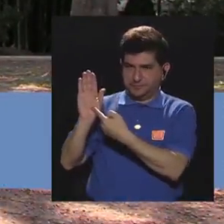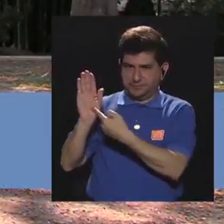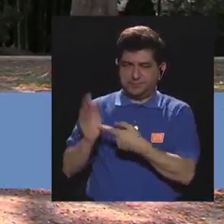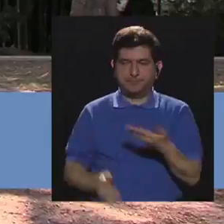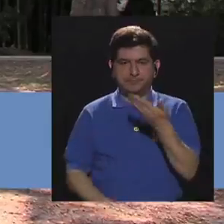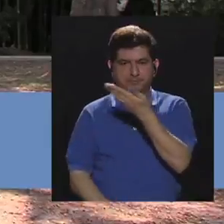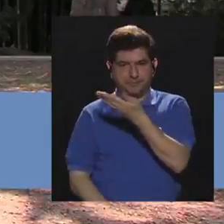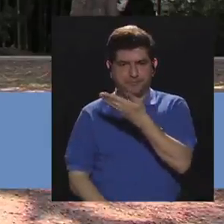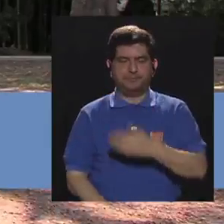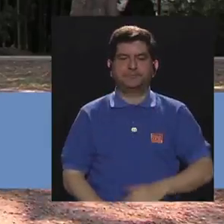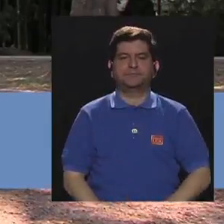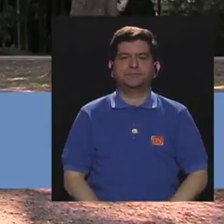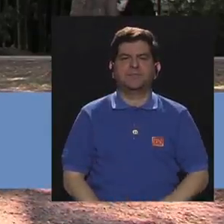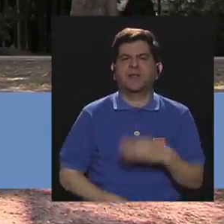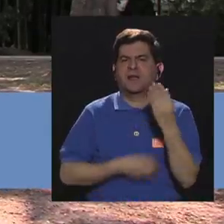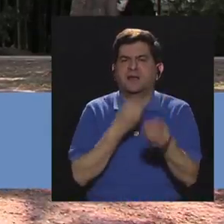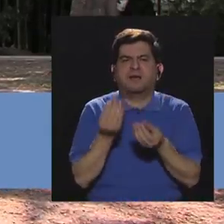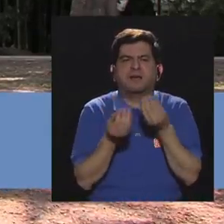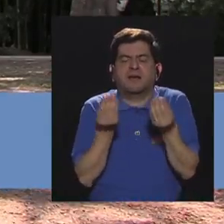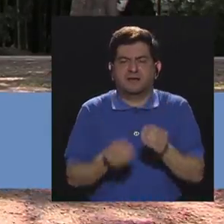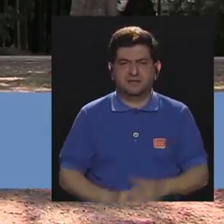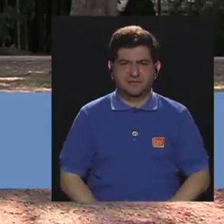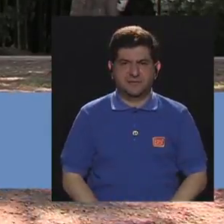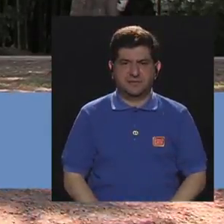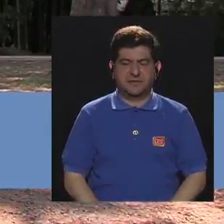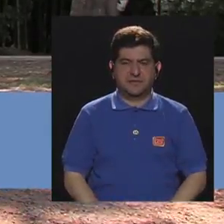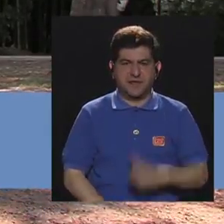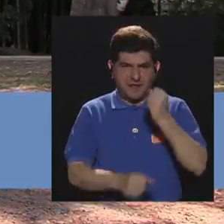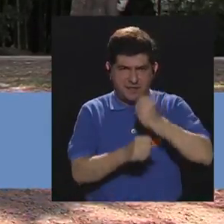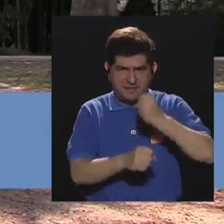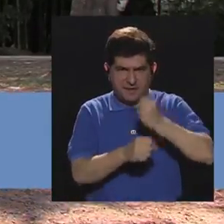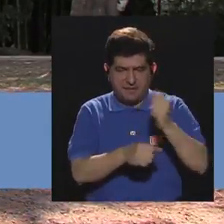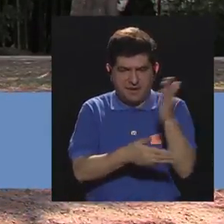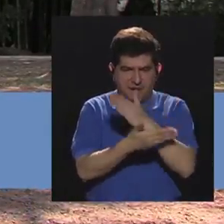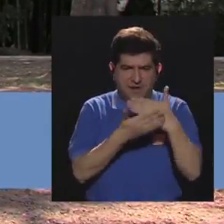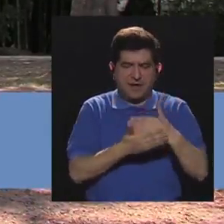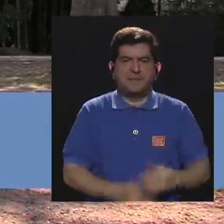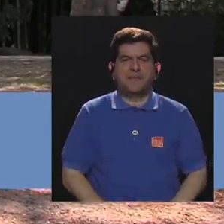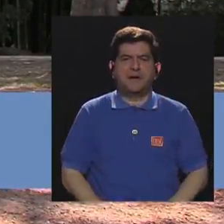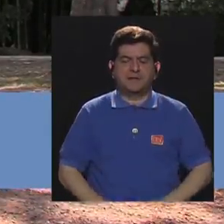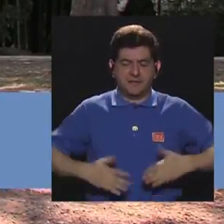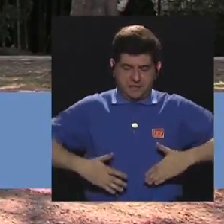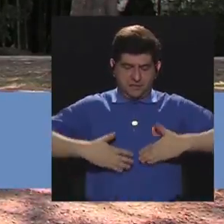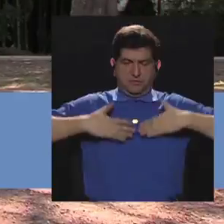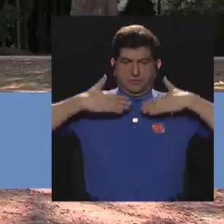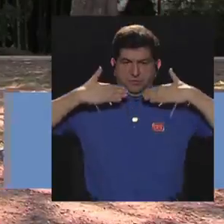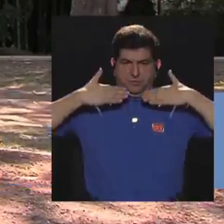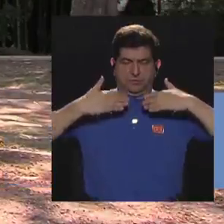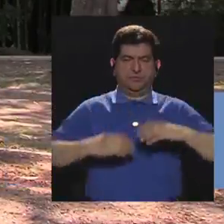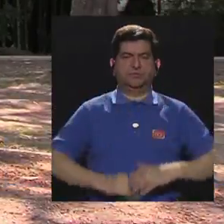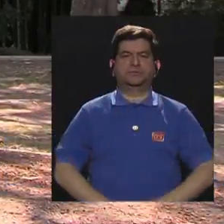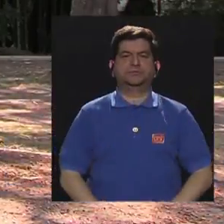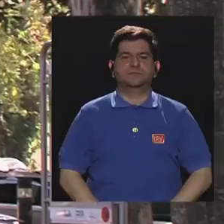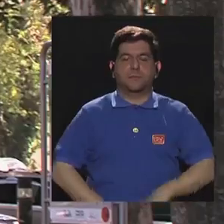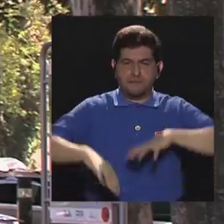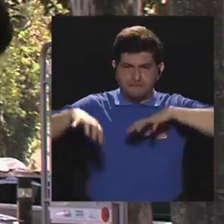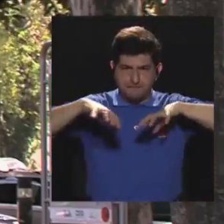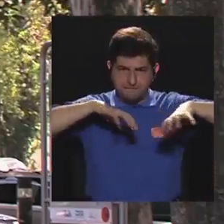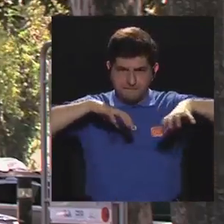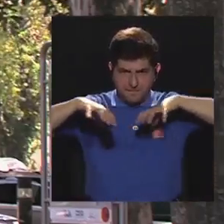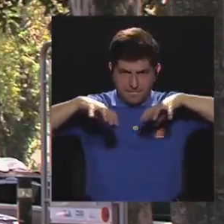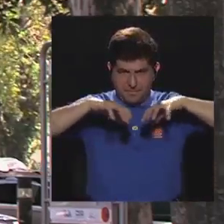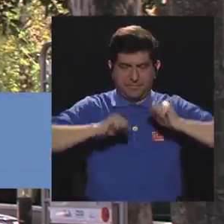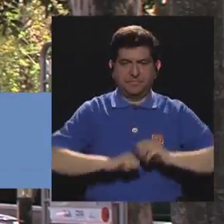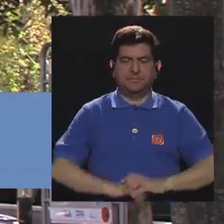dominadas. Entonces lo que vamos a hacer es que vamos a trabajar con la parte del tren superior, más que todo. Va a haber un movimiento